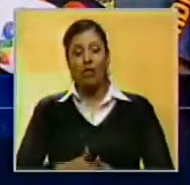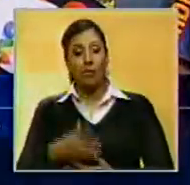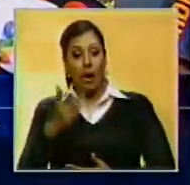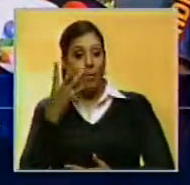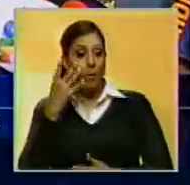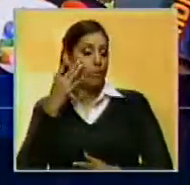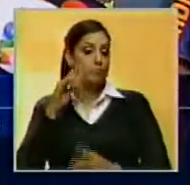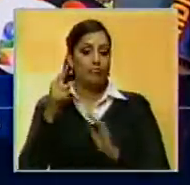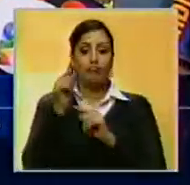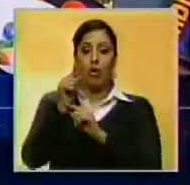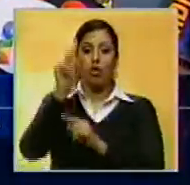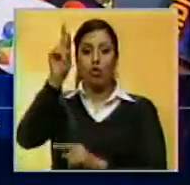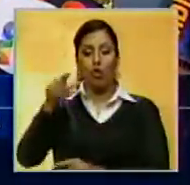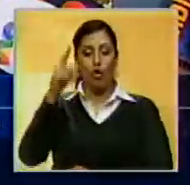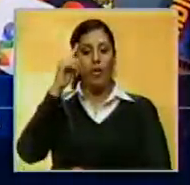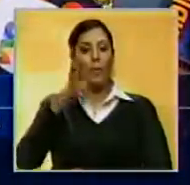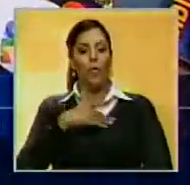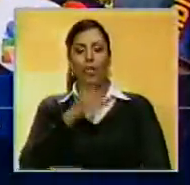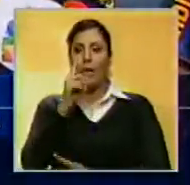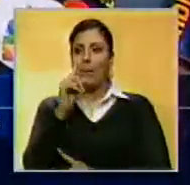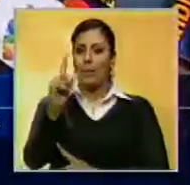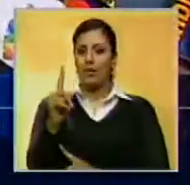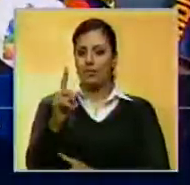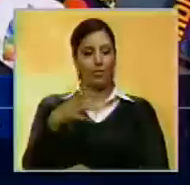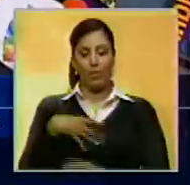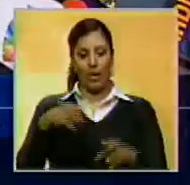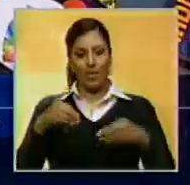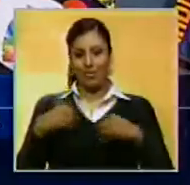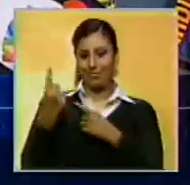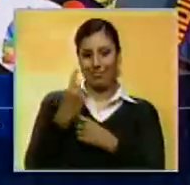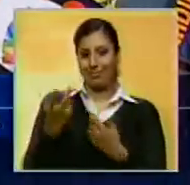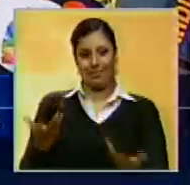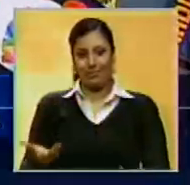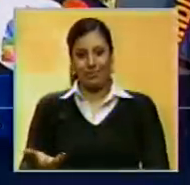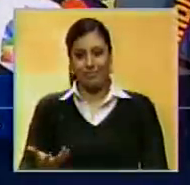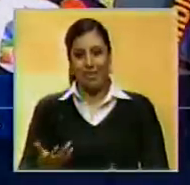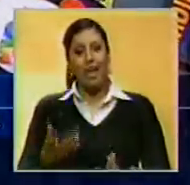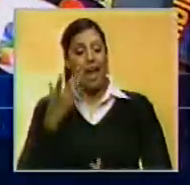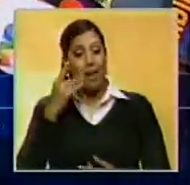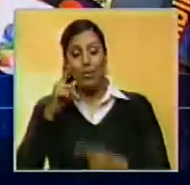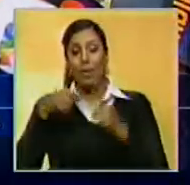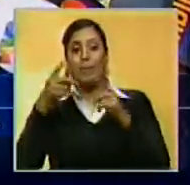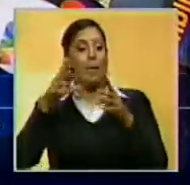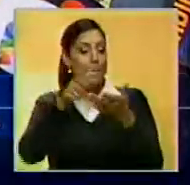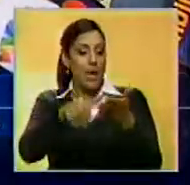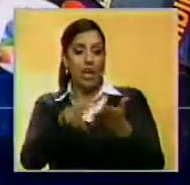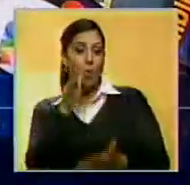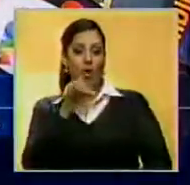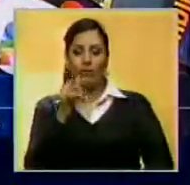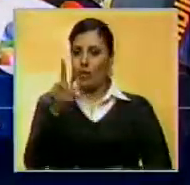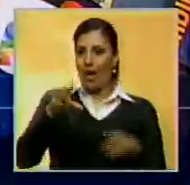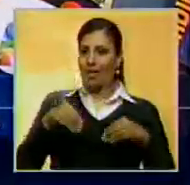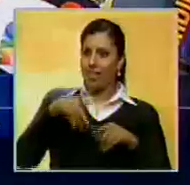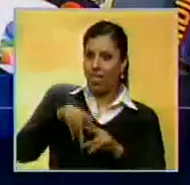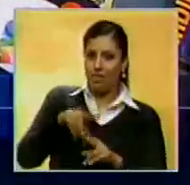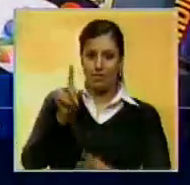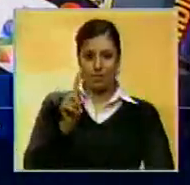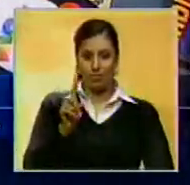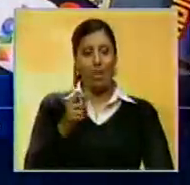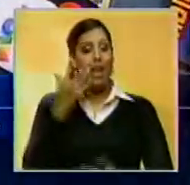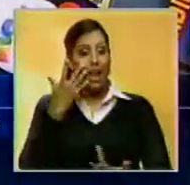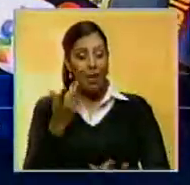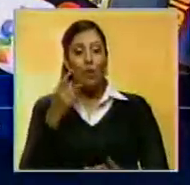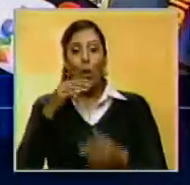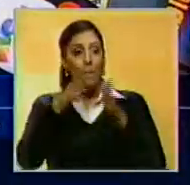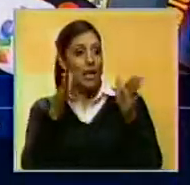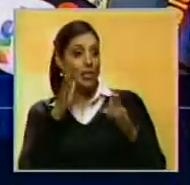te dicen, por ejemplo, que cada día solamente puede ir uno, tú no puedes aceptar esas condiciones. Si te dicen que no va a haber máquinas, tú no puedes aceptar esas condiciones. Si te dicen